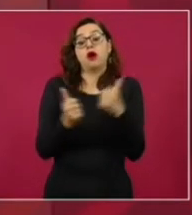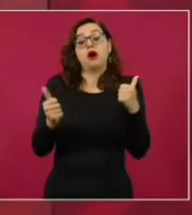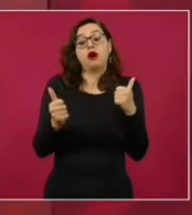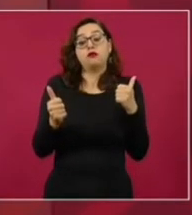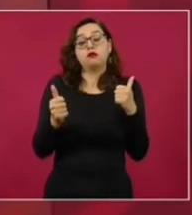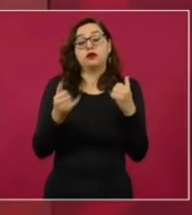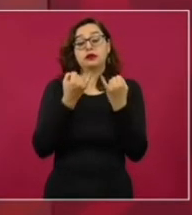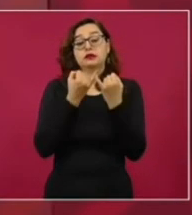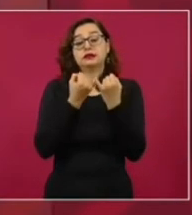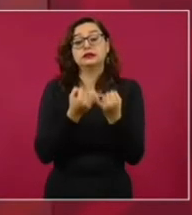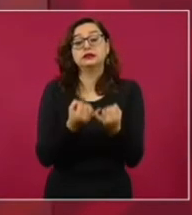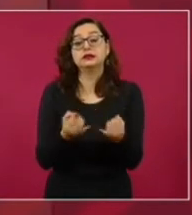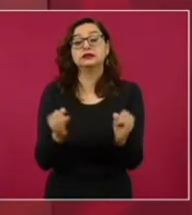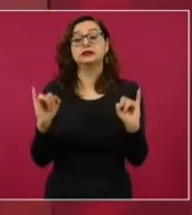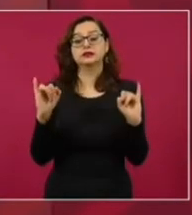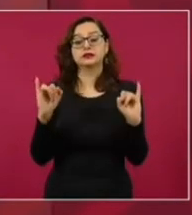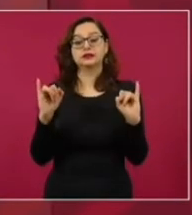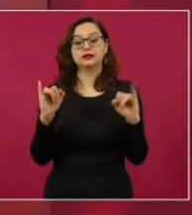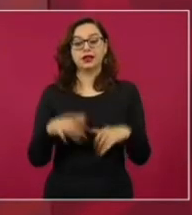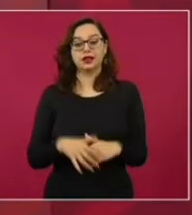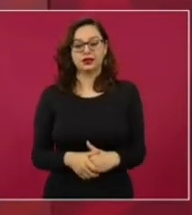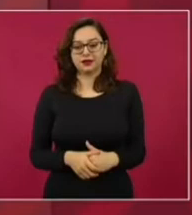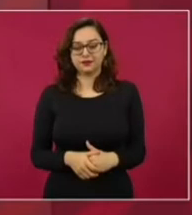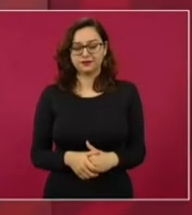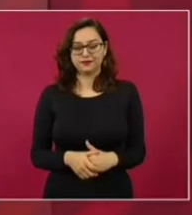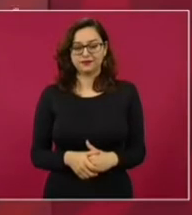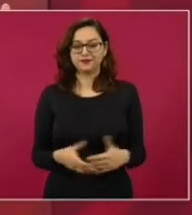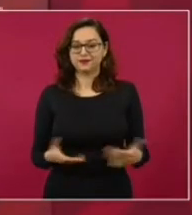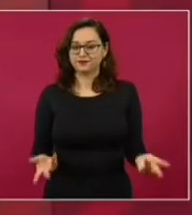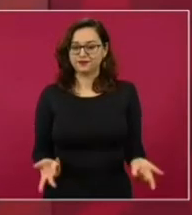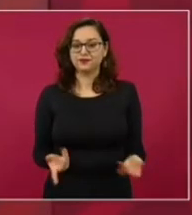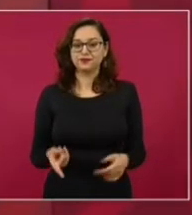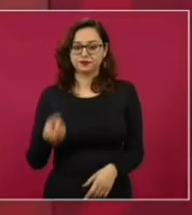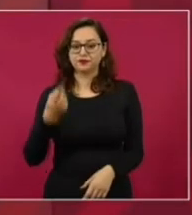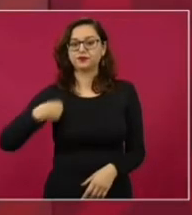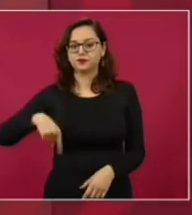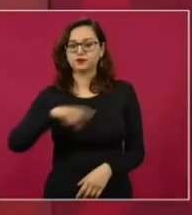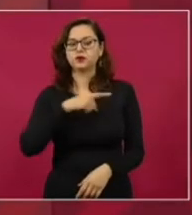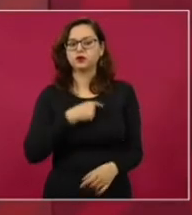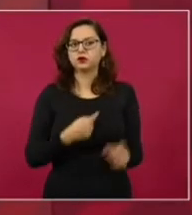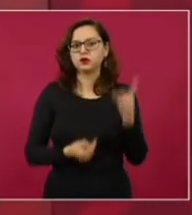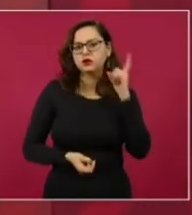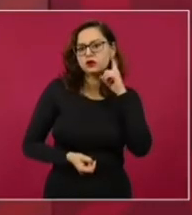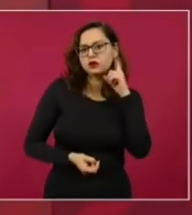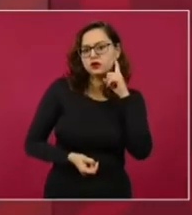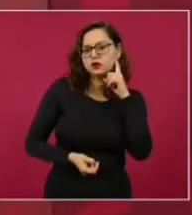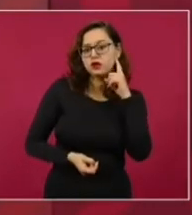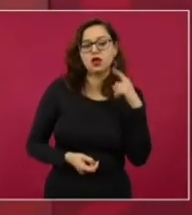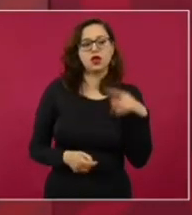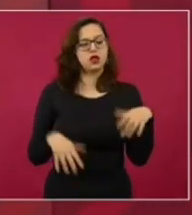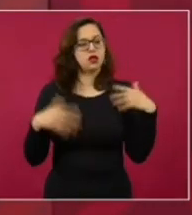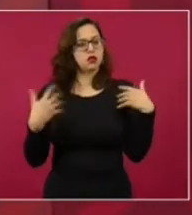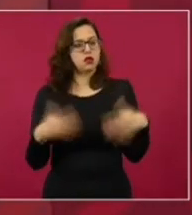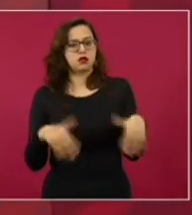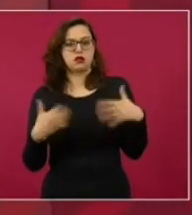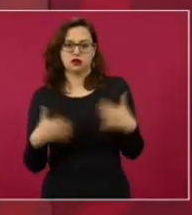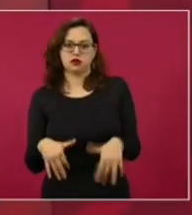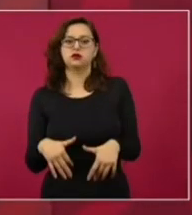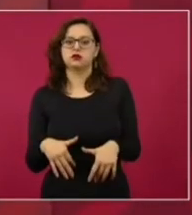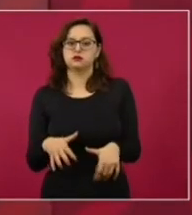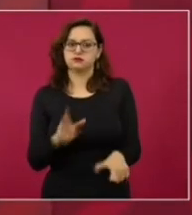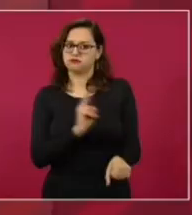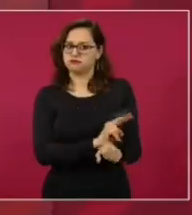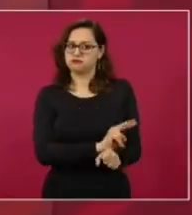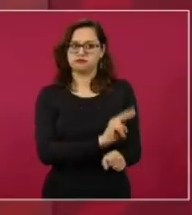Nos enteramos porque andamos pendientes. Gracias. Gracias. Gracias.